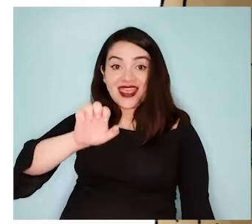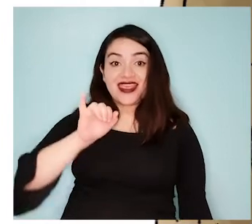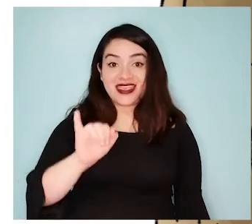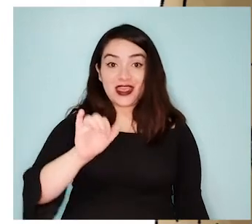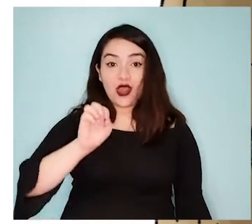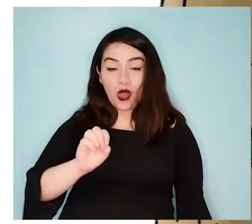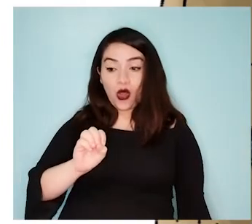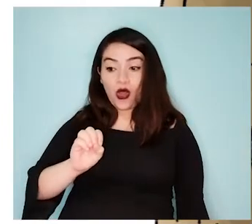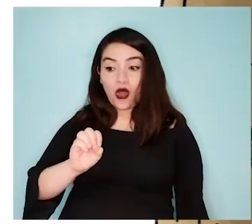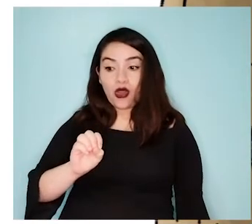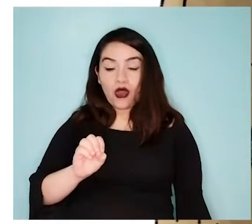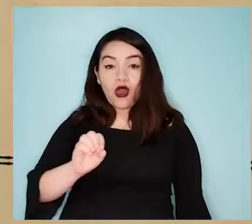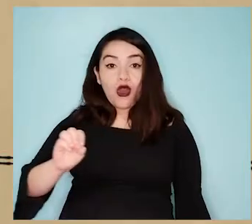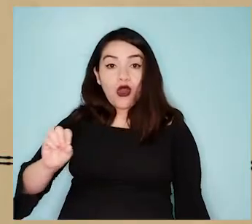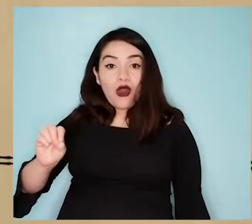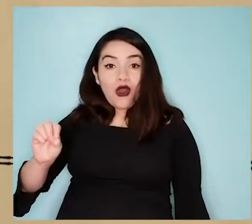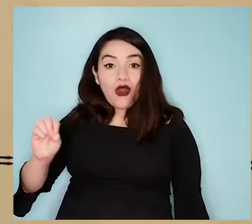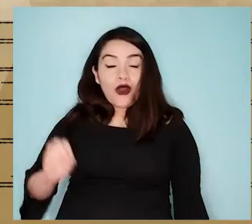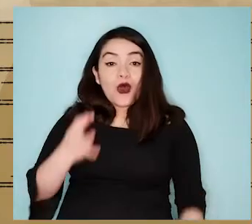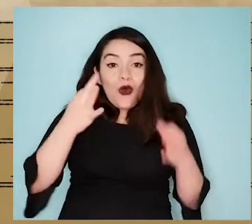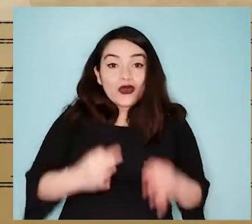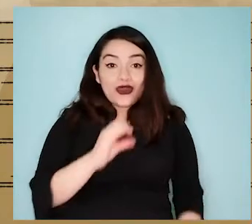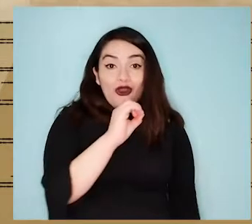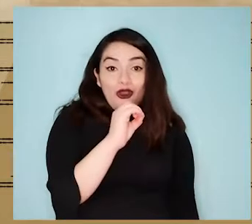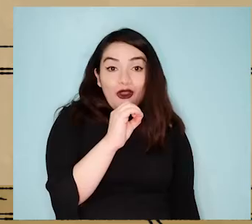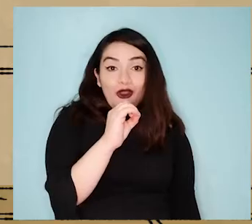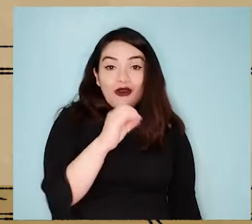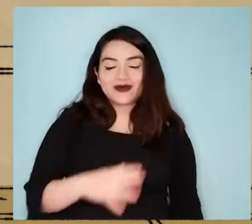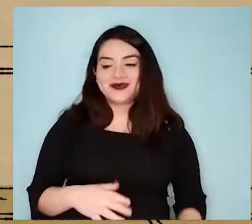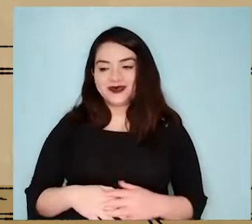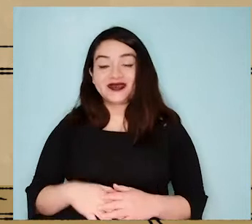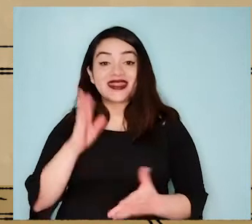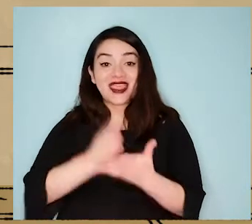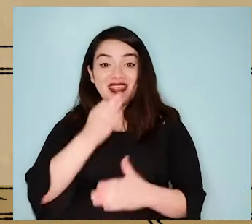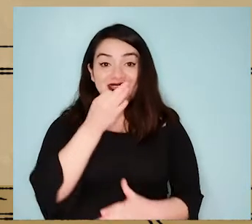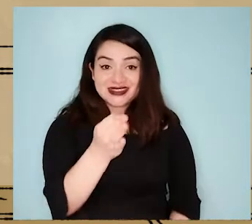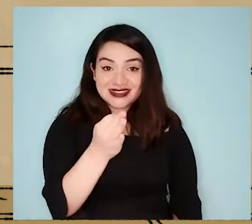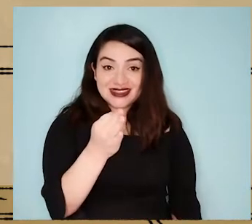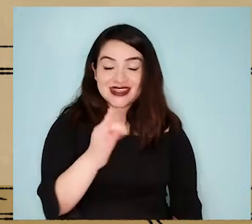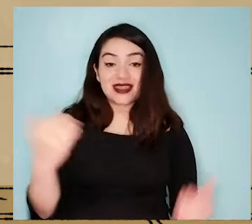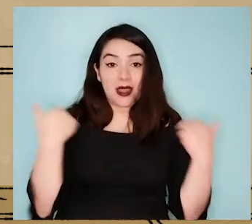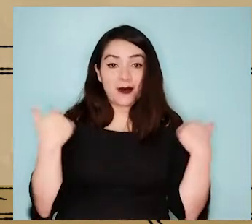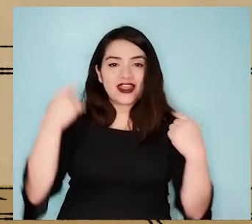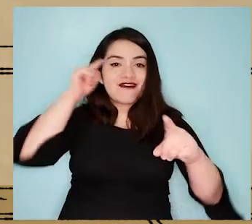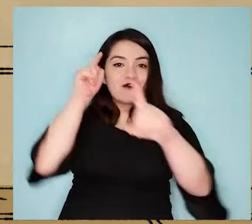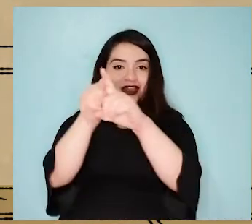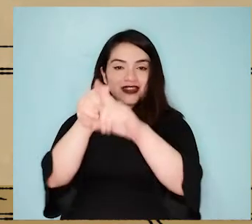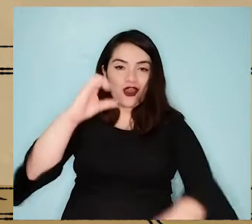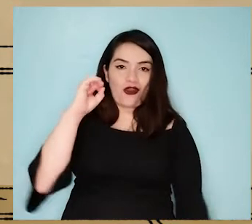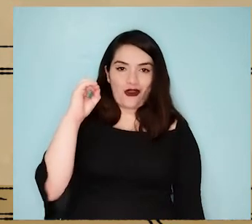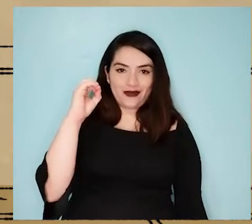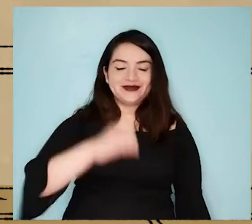I, O. ¡Esto... ¡Oh! ¿Qué pasó? Me tocó la O. Ya, debes decir tu deporte favorito